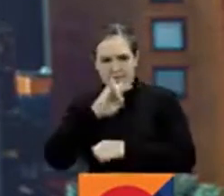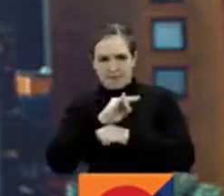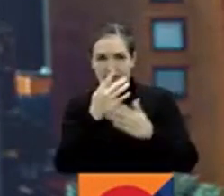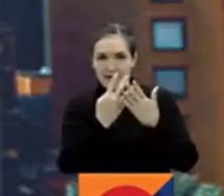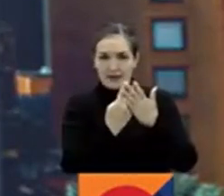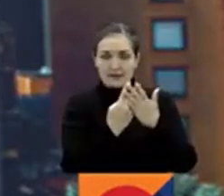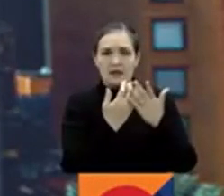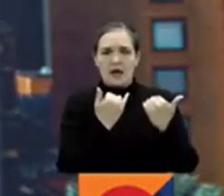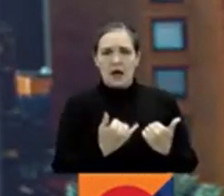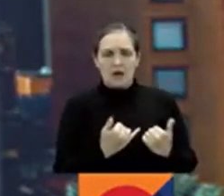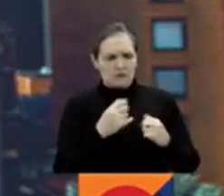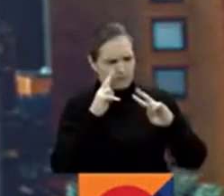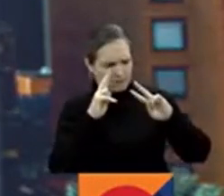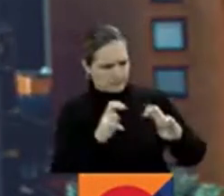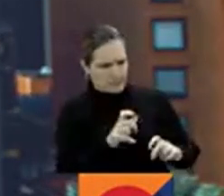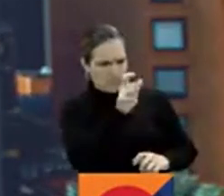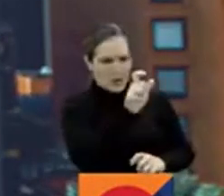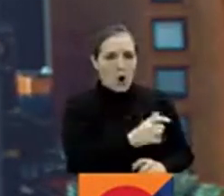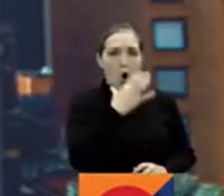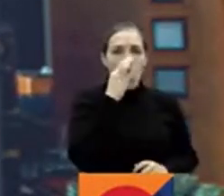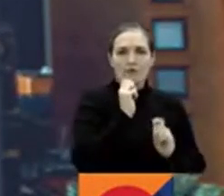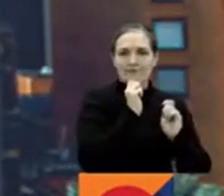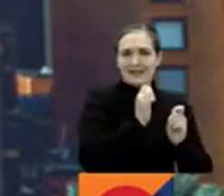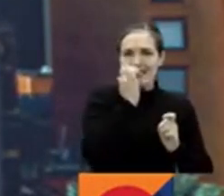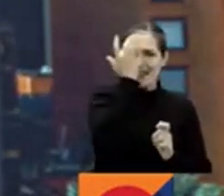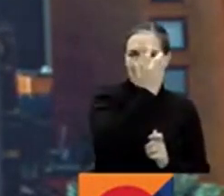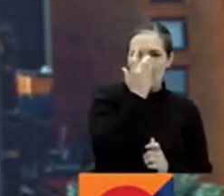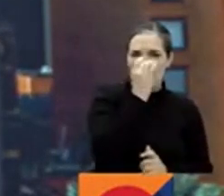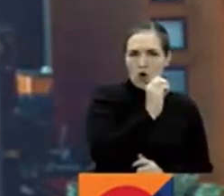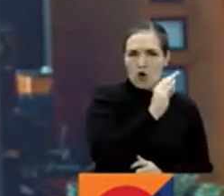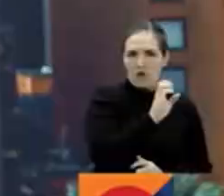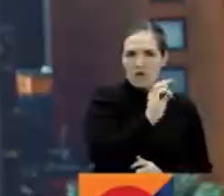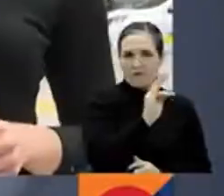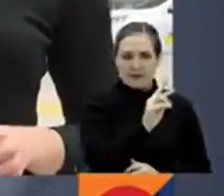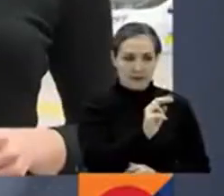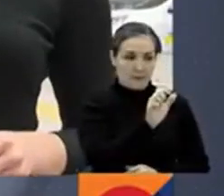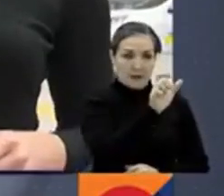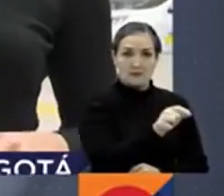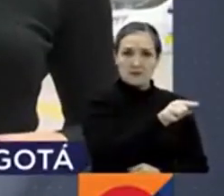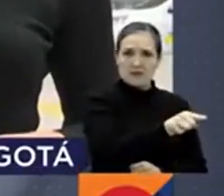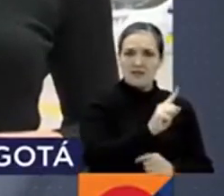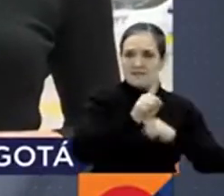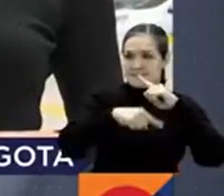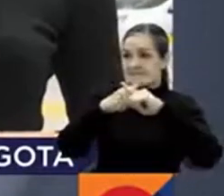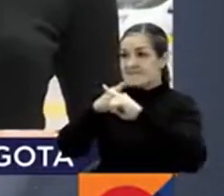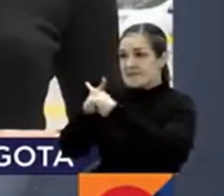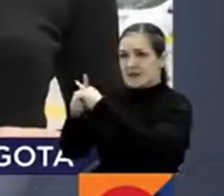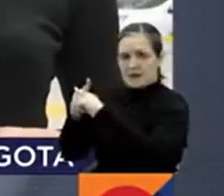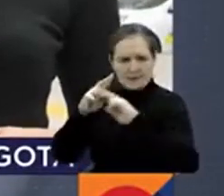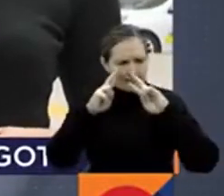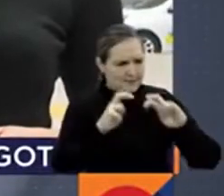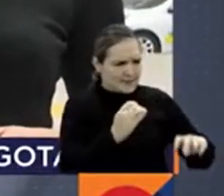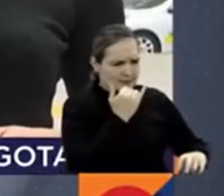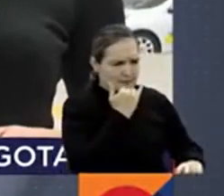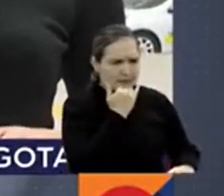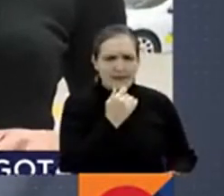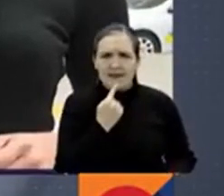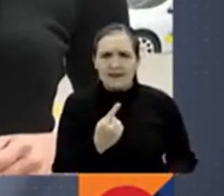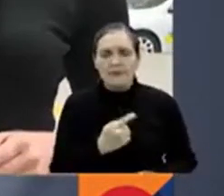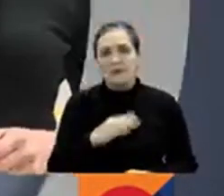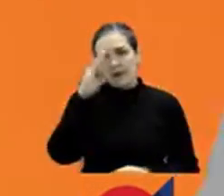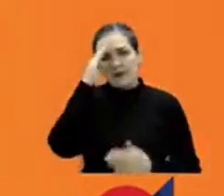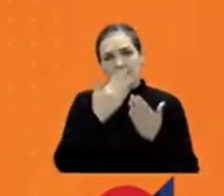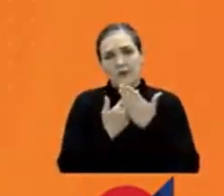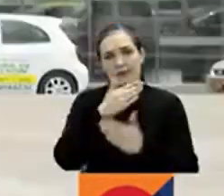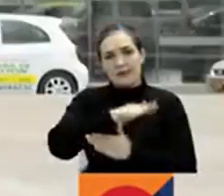emitió alias El Negro Over. ¿Qué dice el funcionario, Lisa Díaz? Buenas tardes para ustedes y para todos los televidentes. El